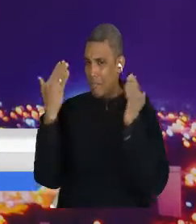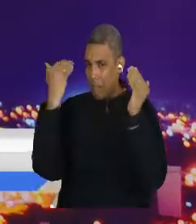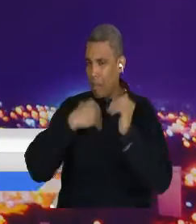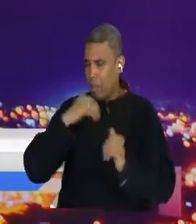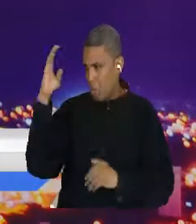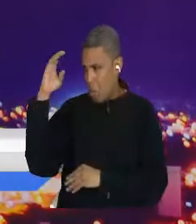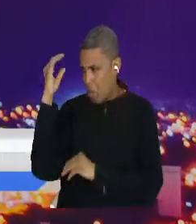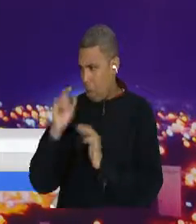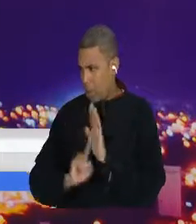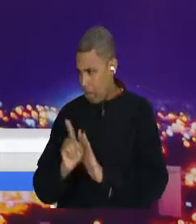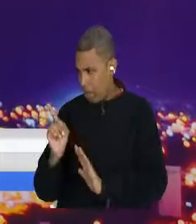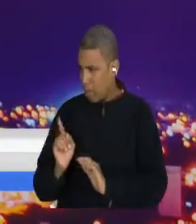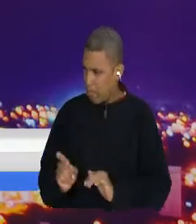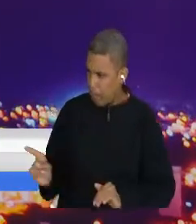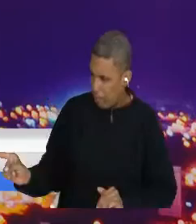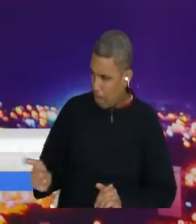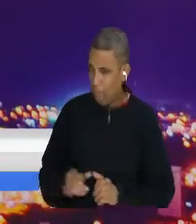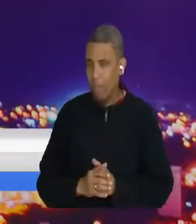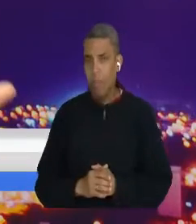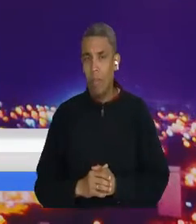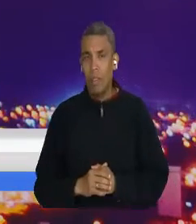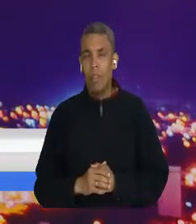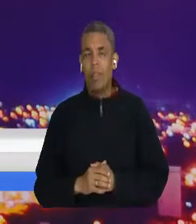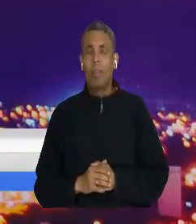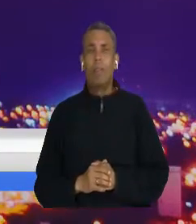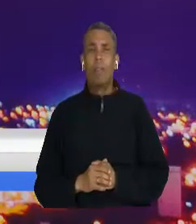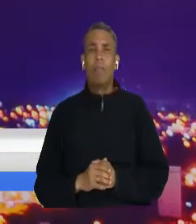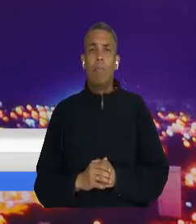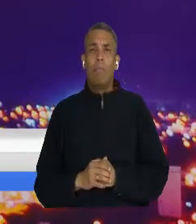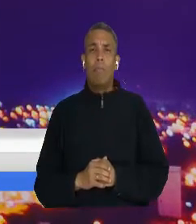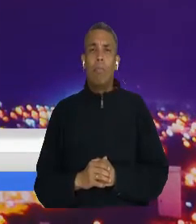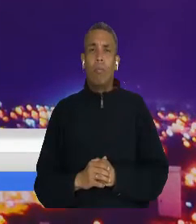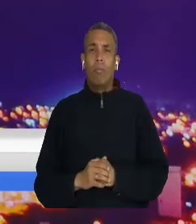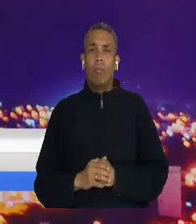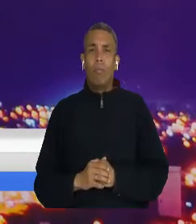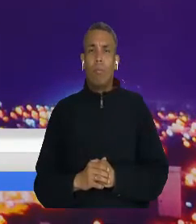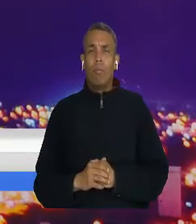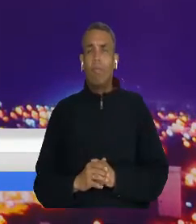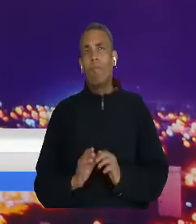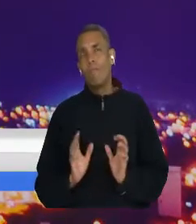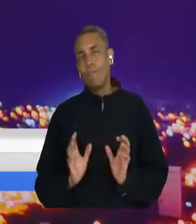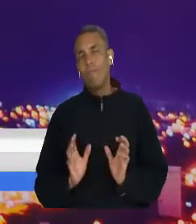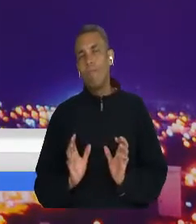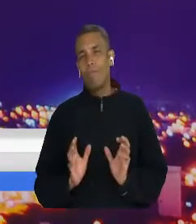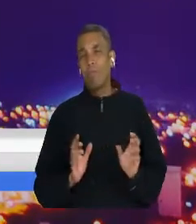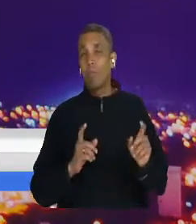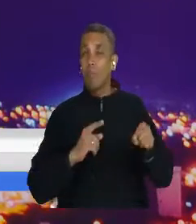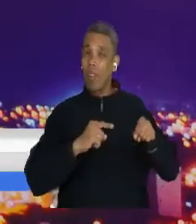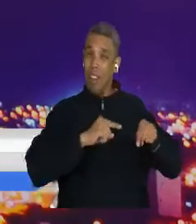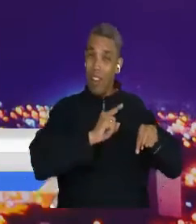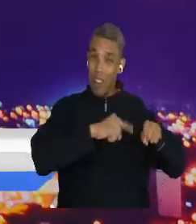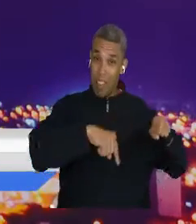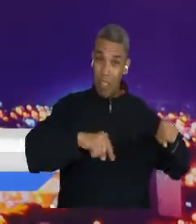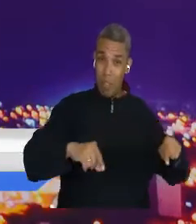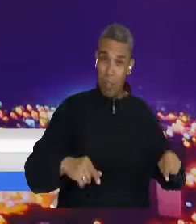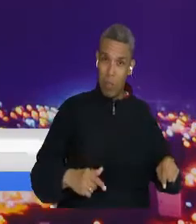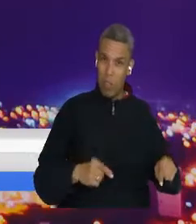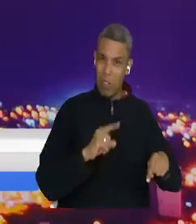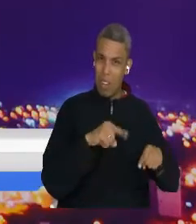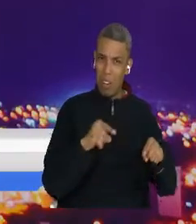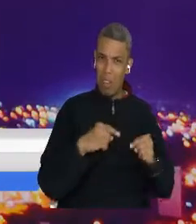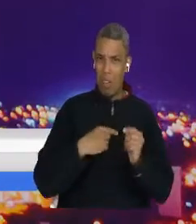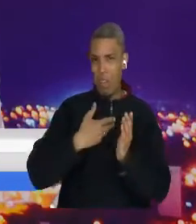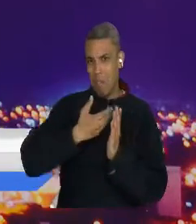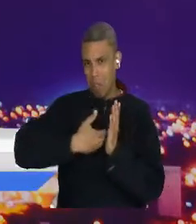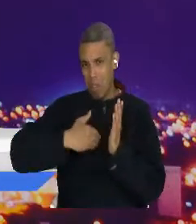crea o genera cierta incertidumbre y en parte comprendo a muchos opositores de estos procesos o acuerdos